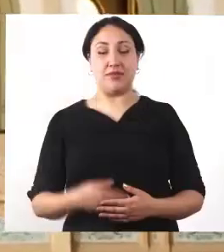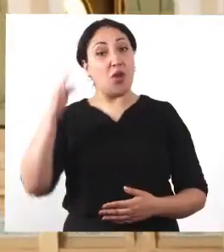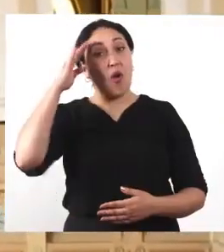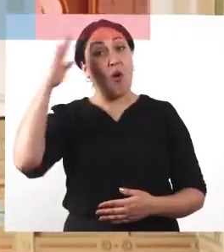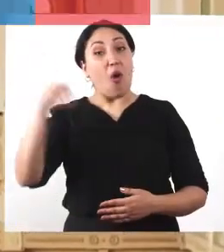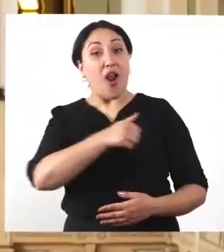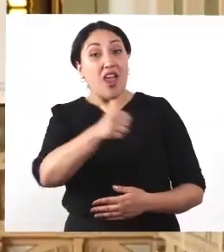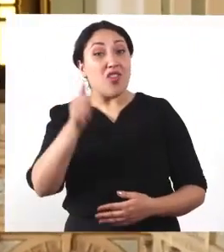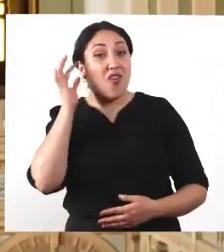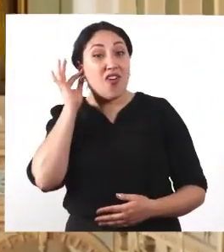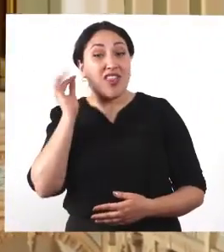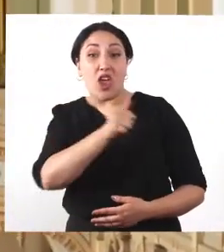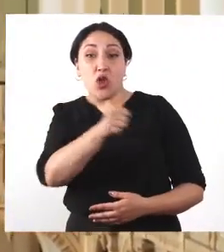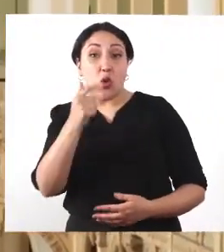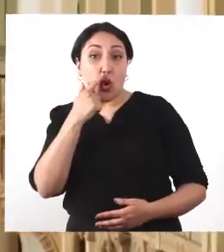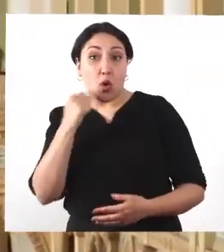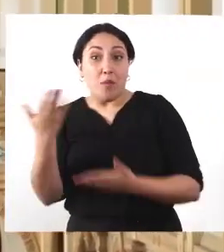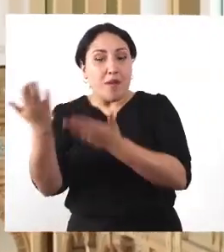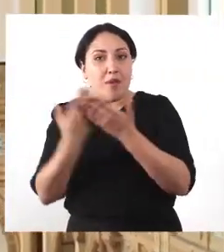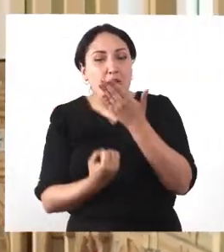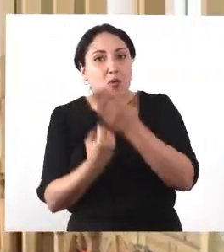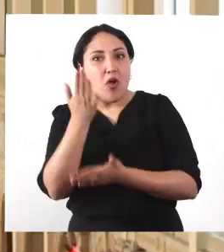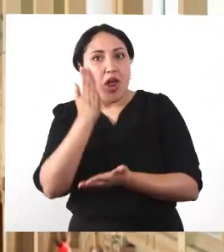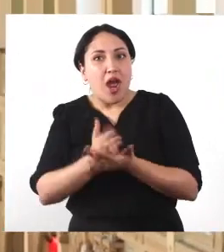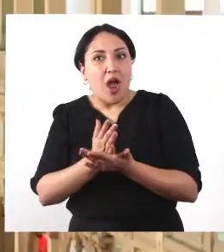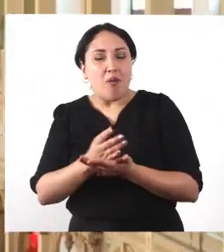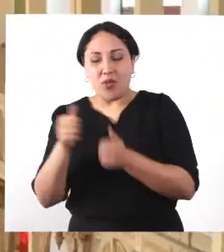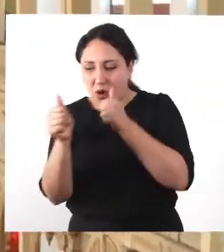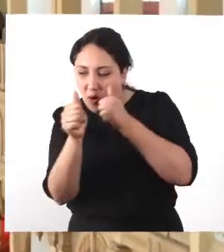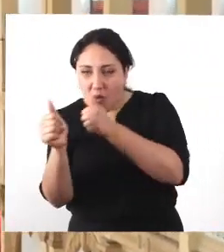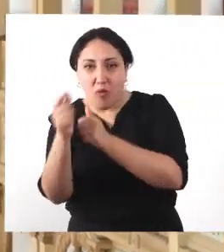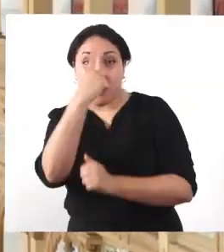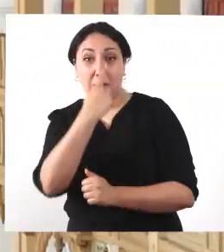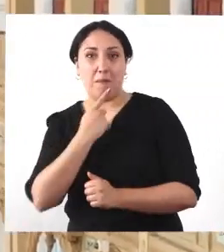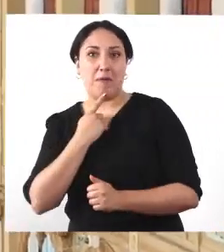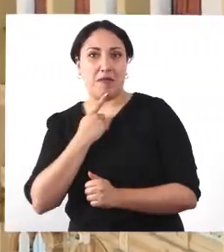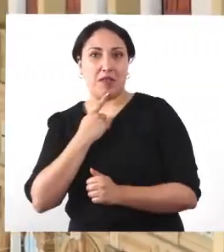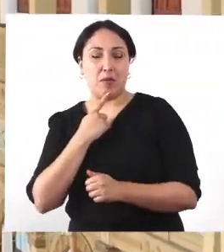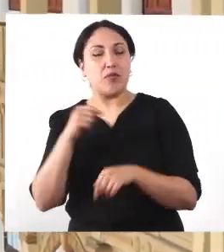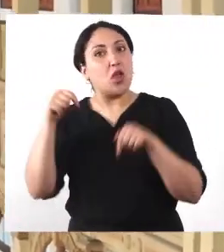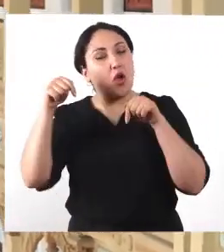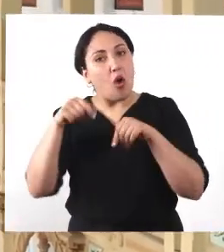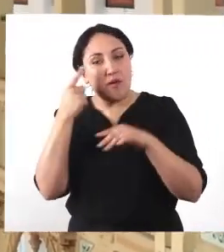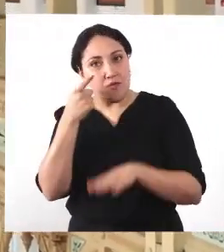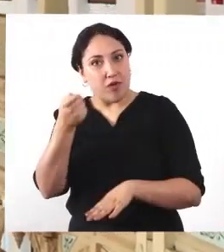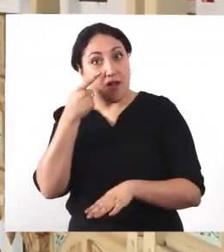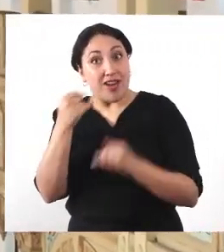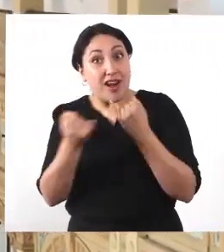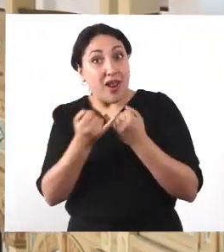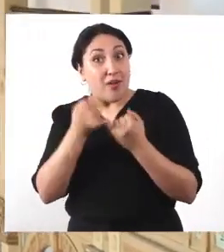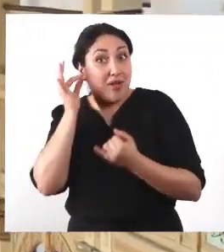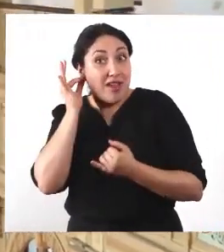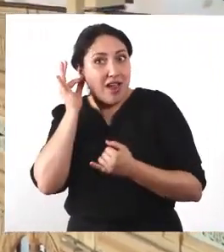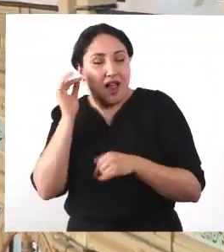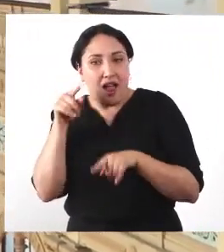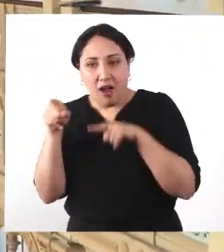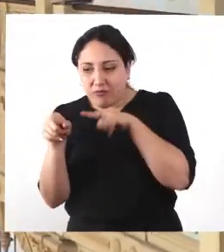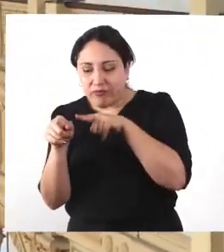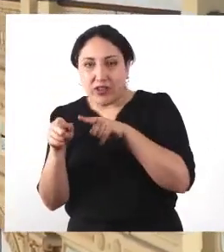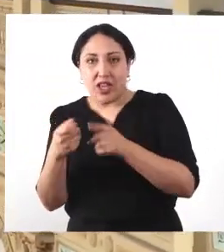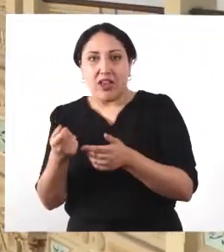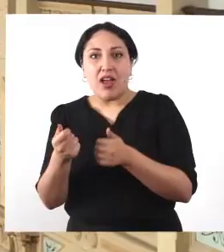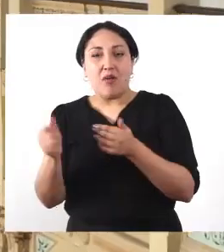¡Hola a todos y a todos! Bienvenidos a un nuevo capítulo de La Lupa del Museo. Esta vez nuestra amiguita nos va a llevar a un área